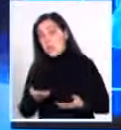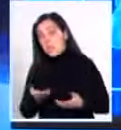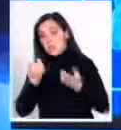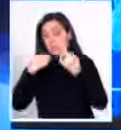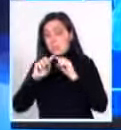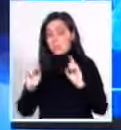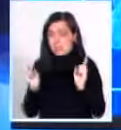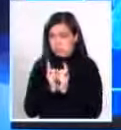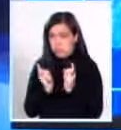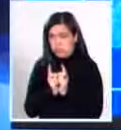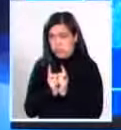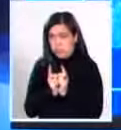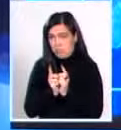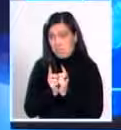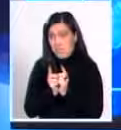abreviando.